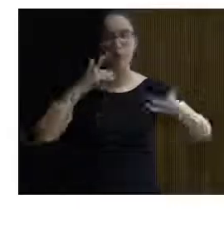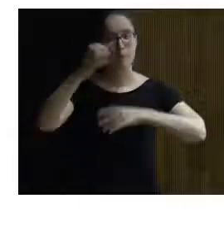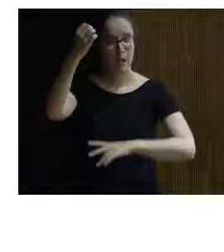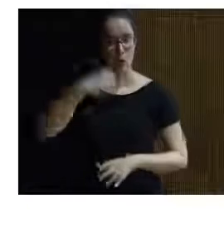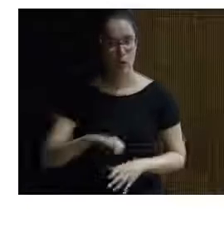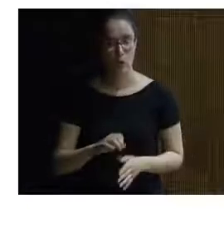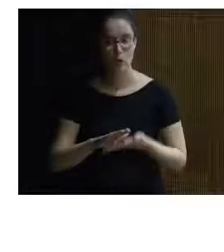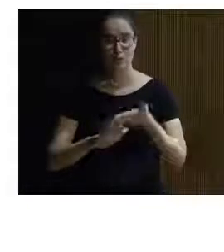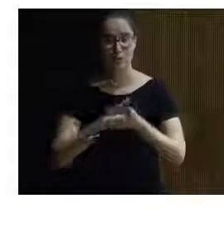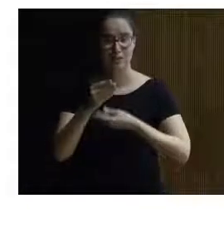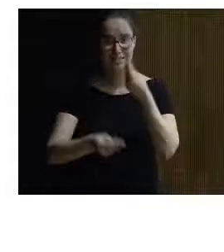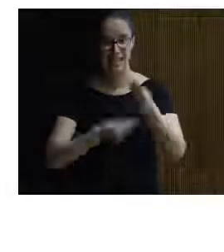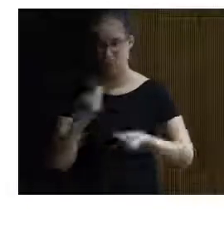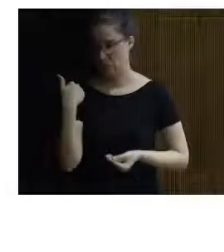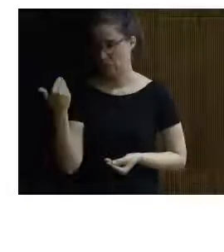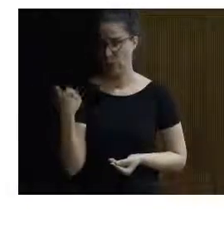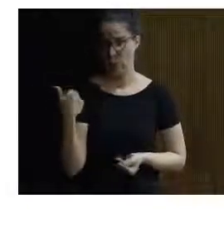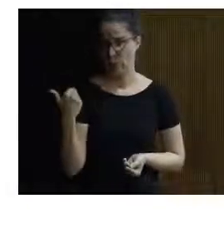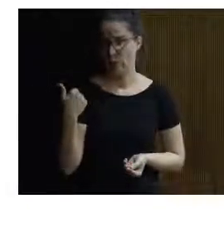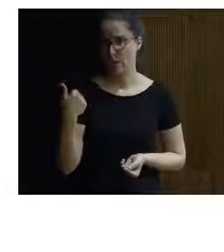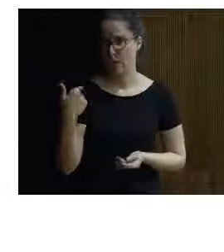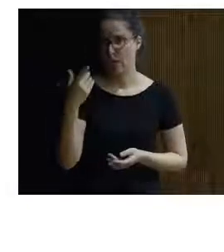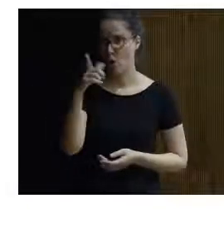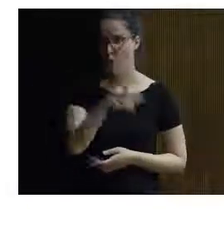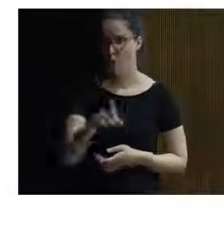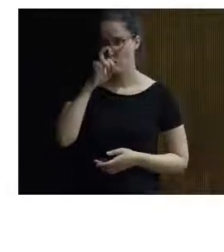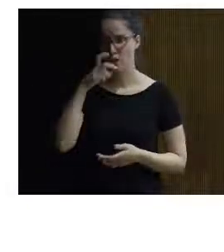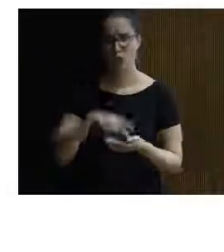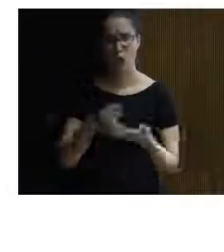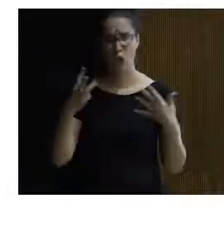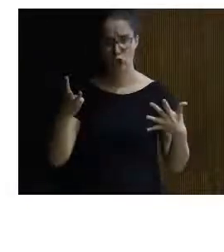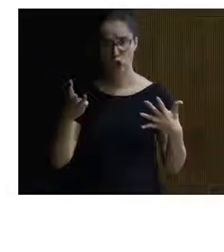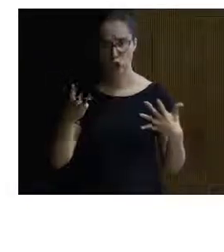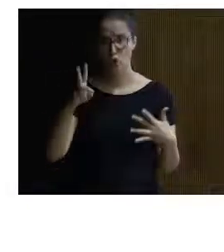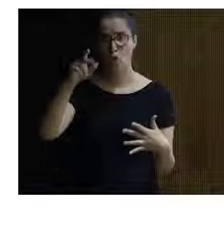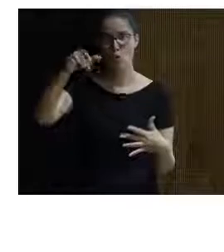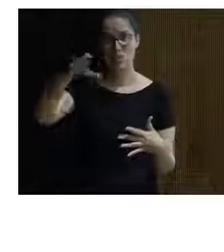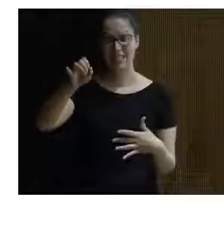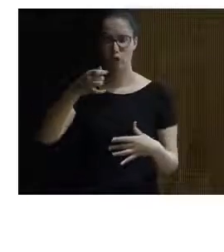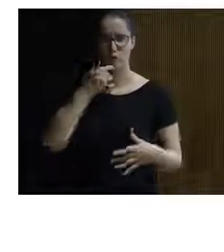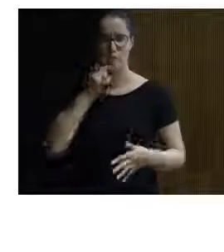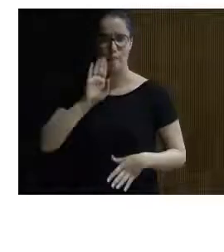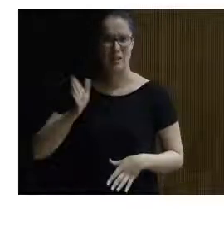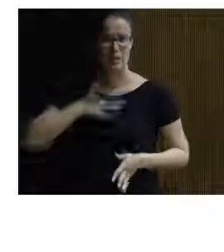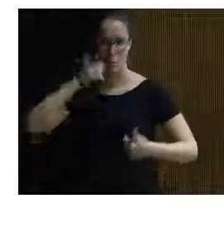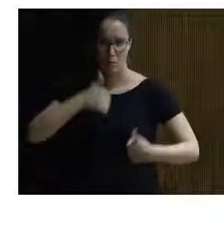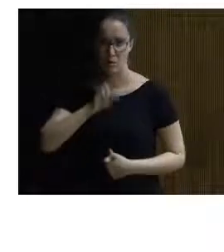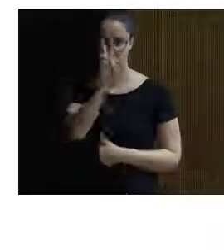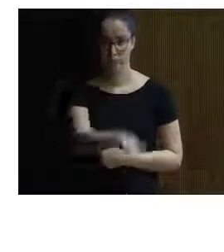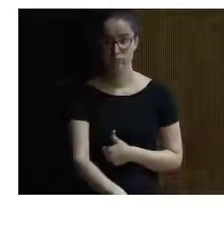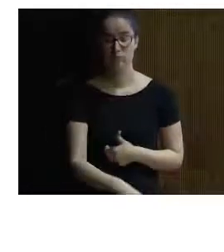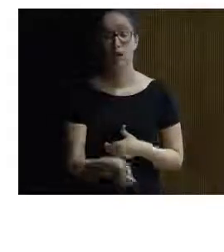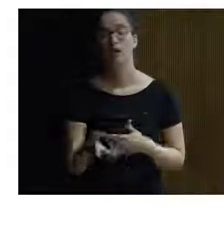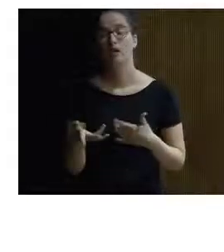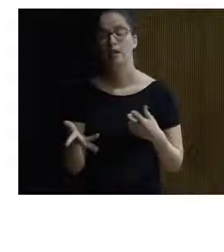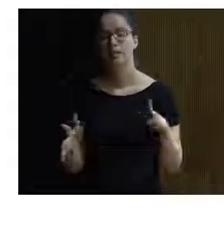cuales pues hace hace unos años en el mes de julio del año 2008 la Unesco declara patrimonio de la humanidad en este